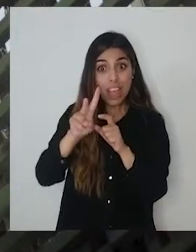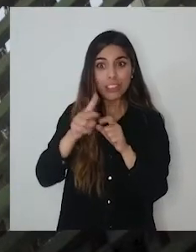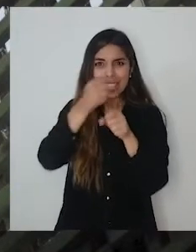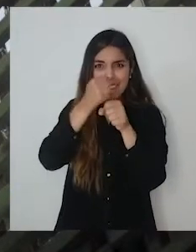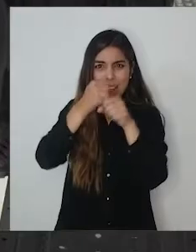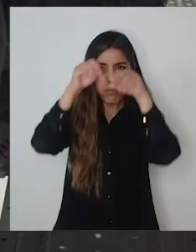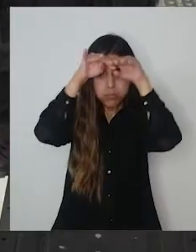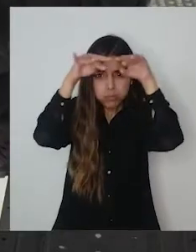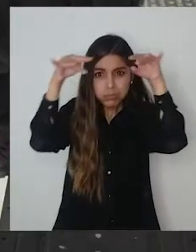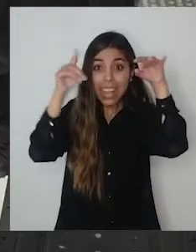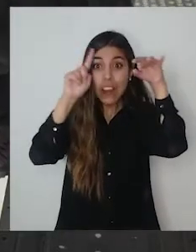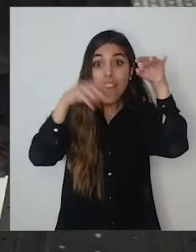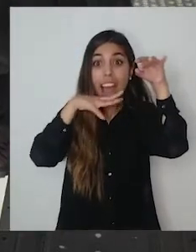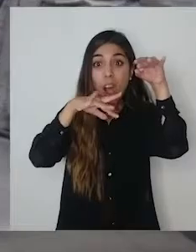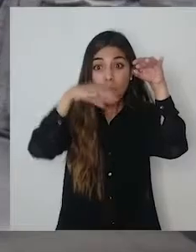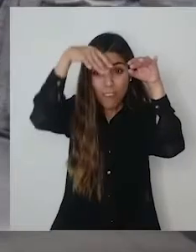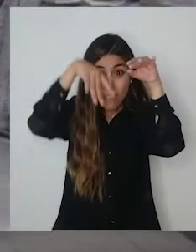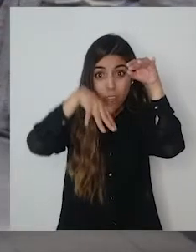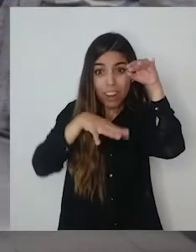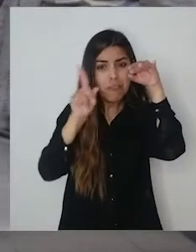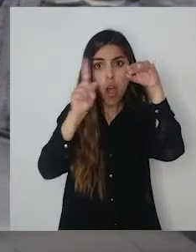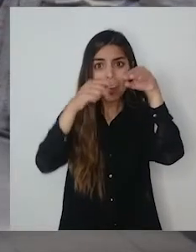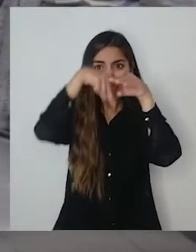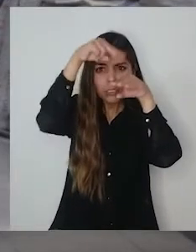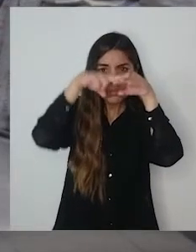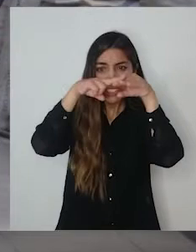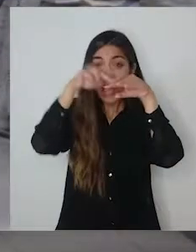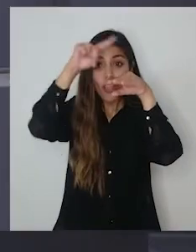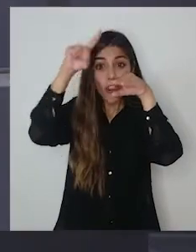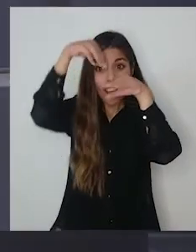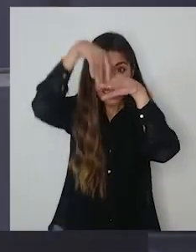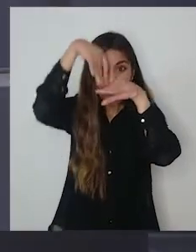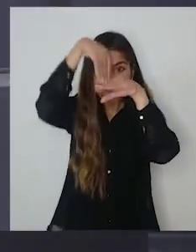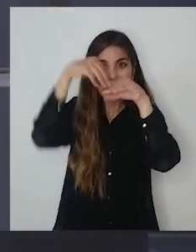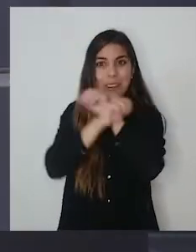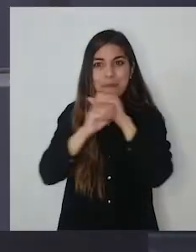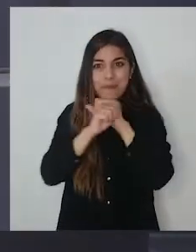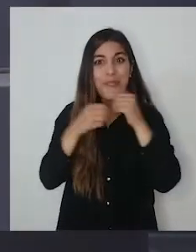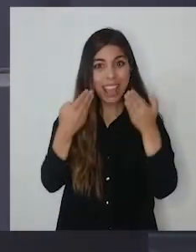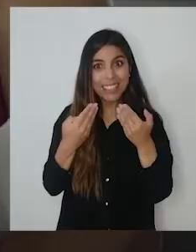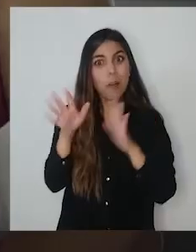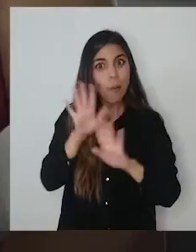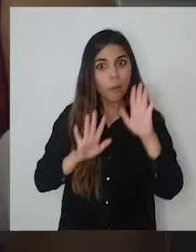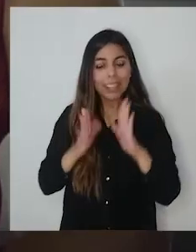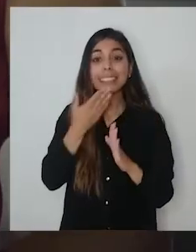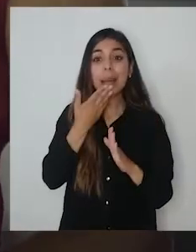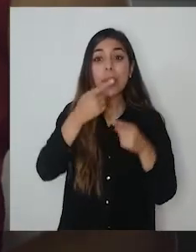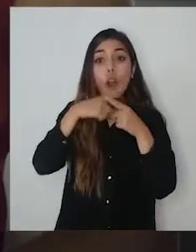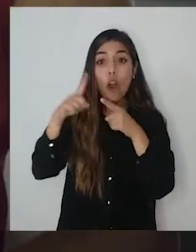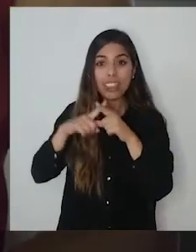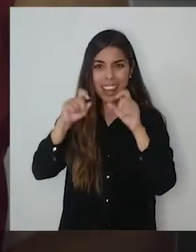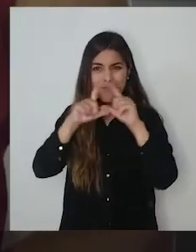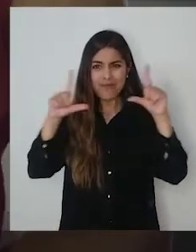para poder impermeabilizar todas las jardineras. Se sacaron las tierras, se eliminó ese factor de riesgo. Toda aquella pintura